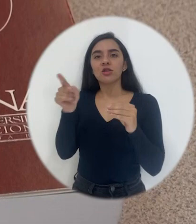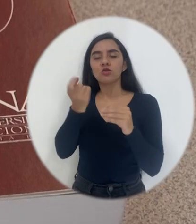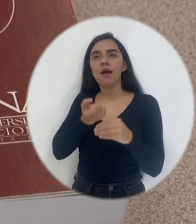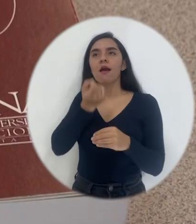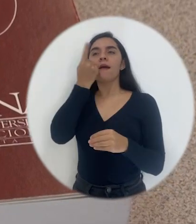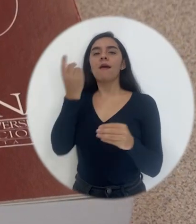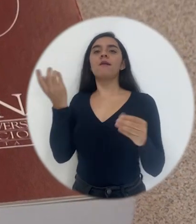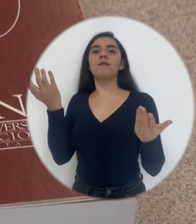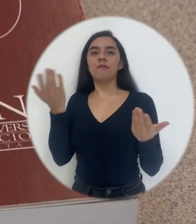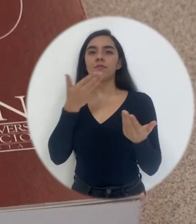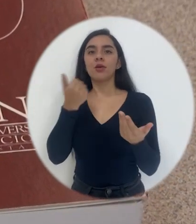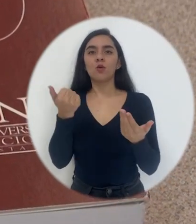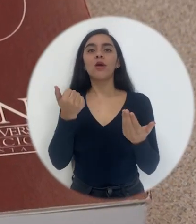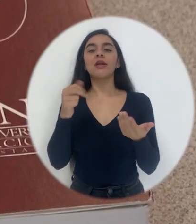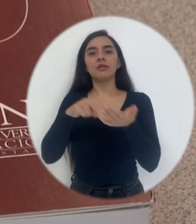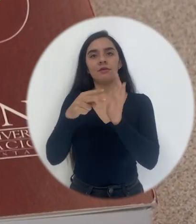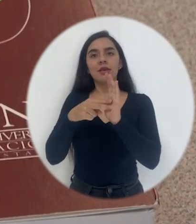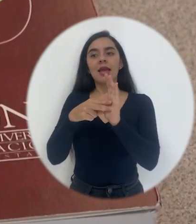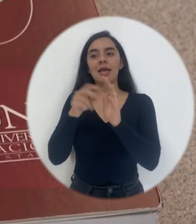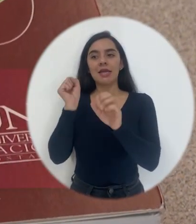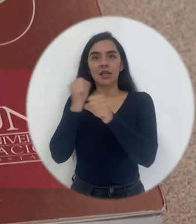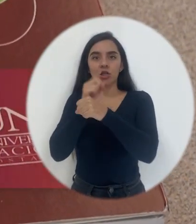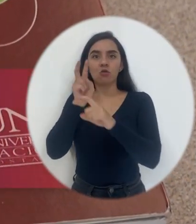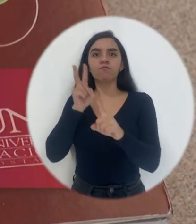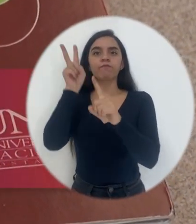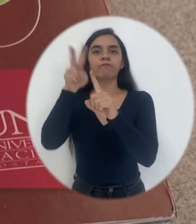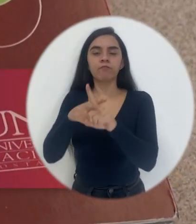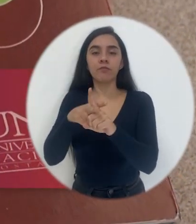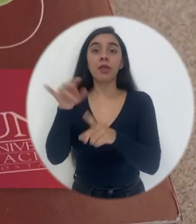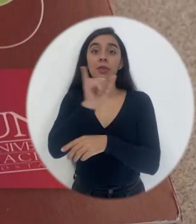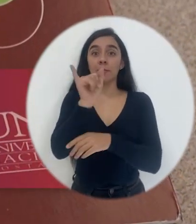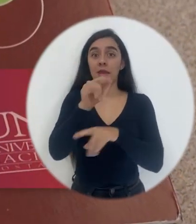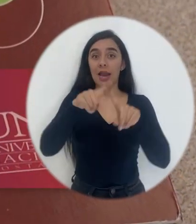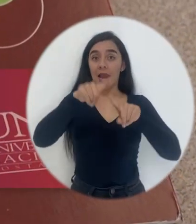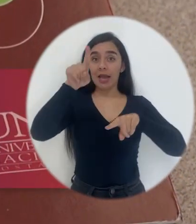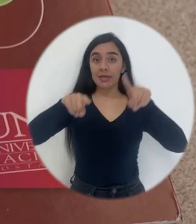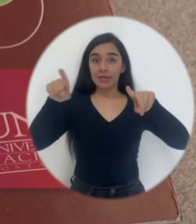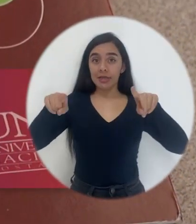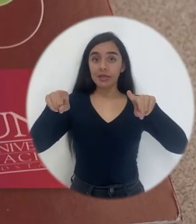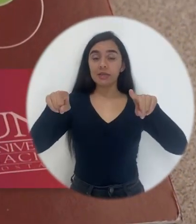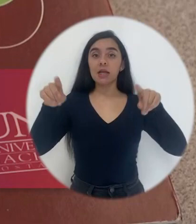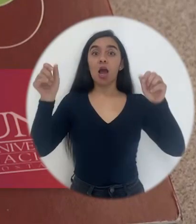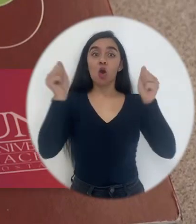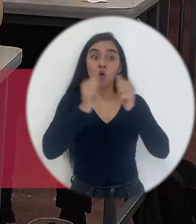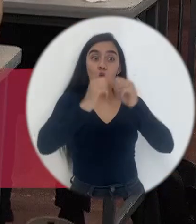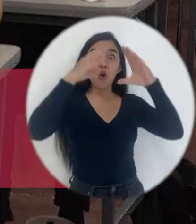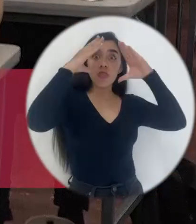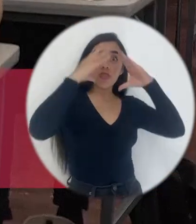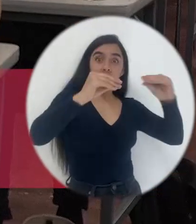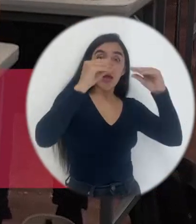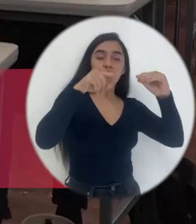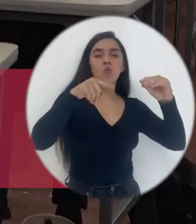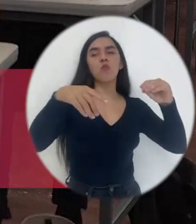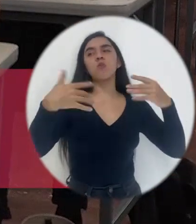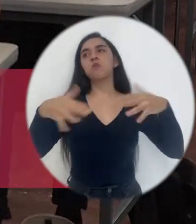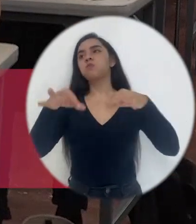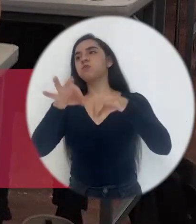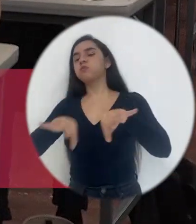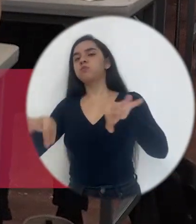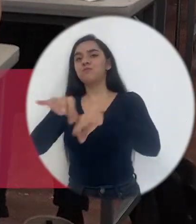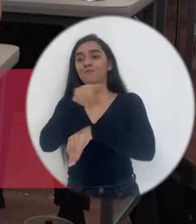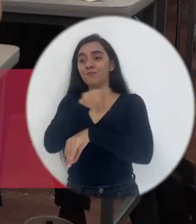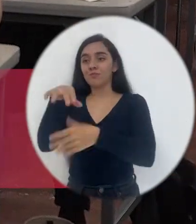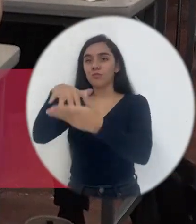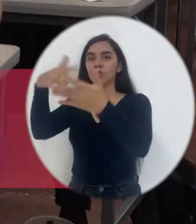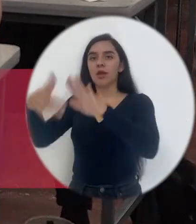Entonces se hizo como esa implementación, además que ahora la estadística con el manejo de datos, eso es un tema, ¿verdad? Es súper